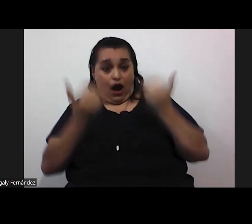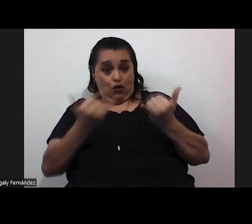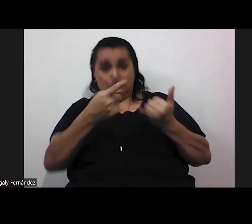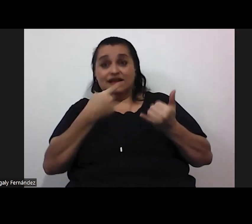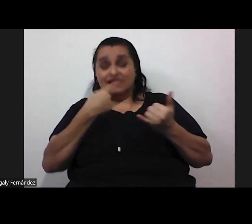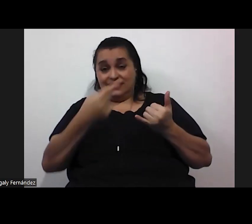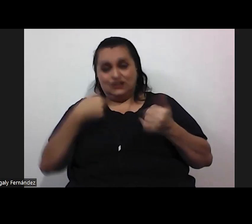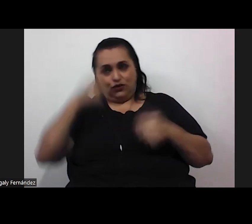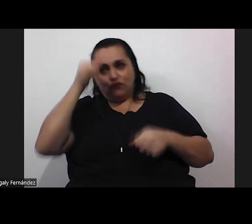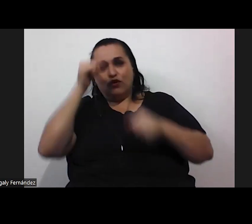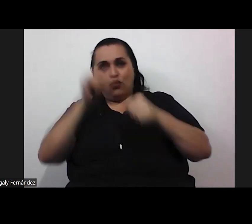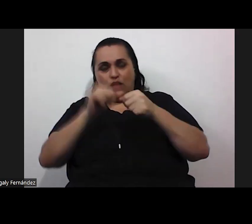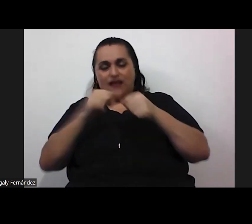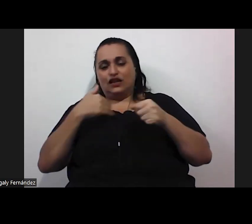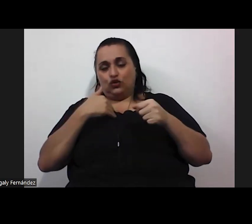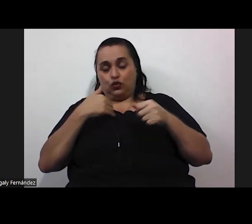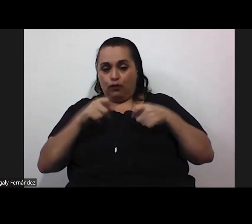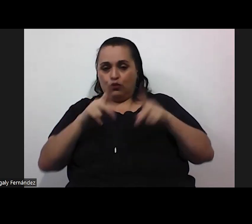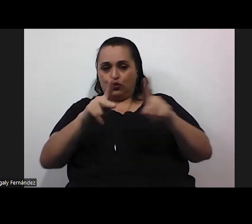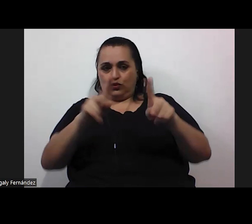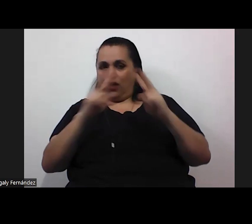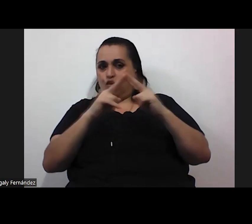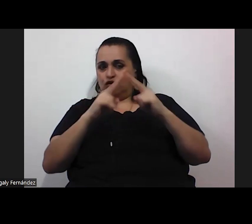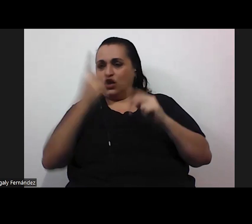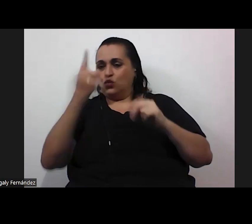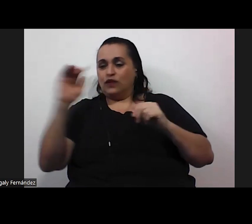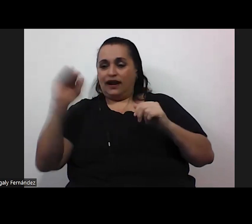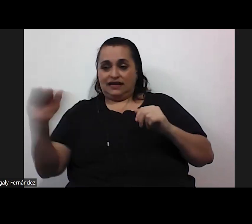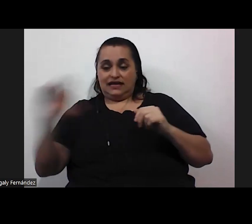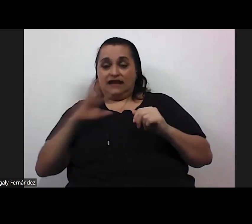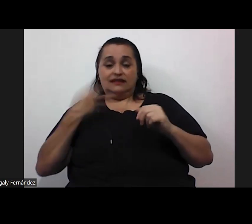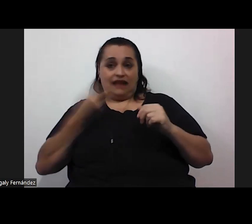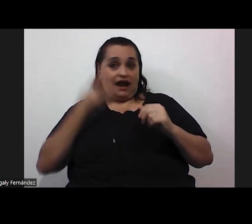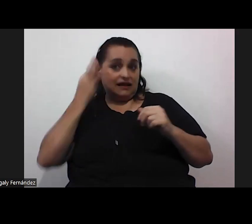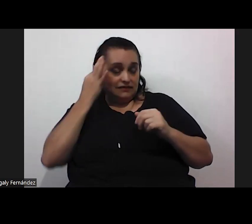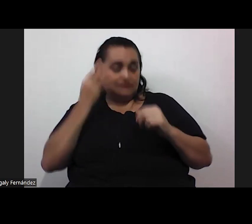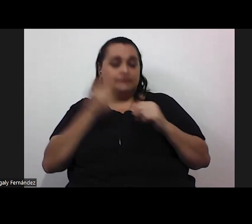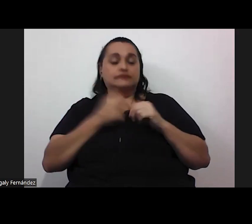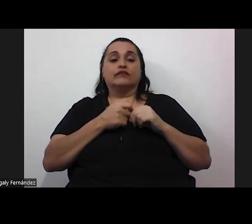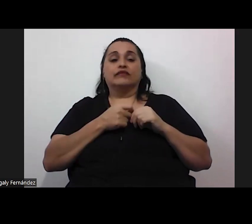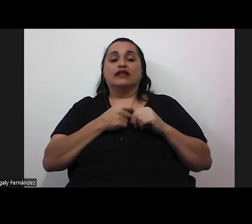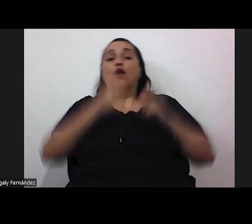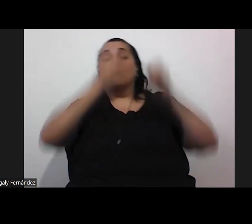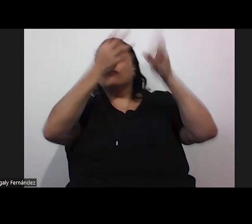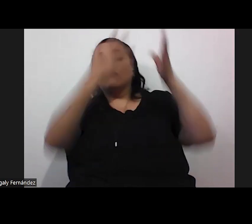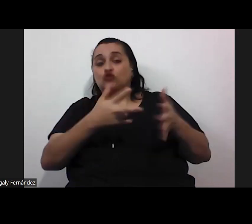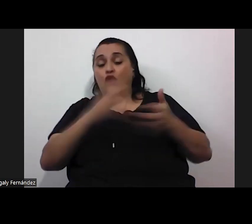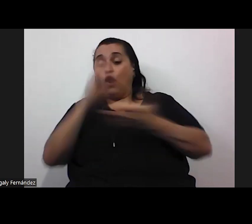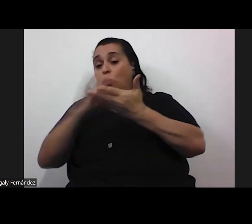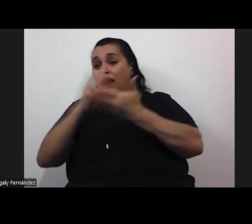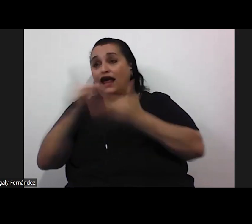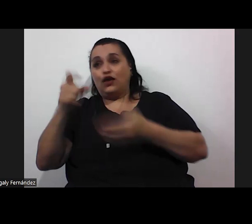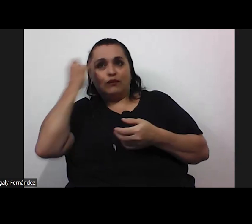un caso que tuve la oportunidad de conocer de una chica trans que a una profesora en secundaria se le ocurrió